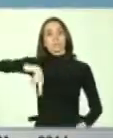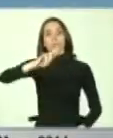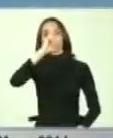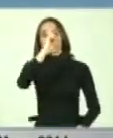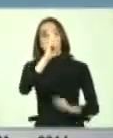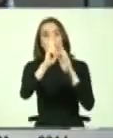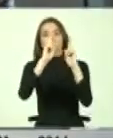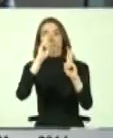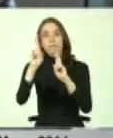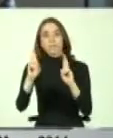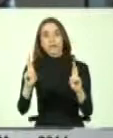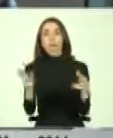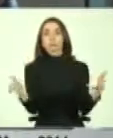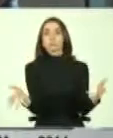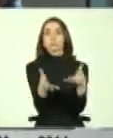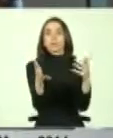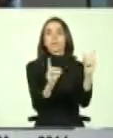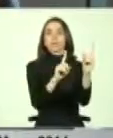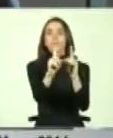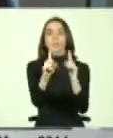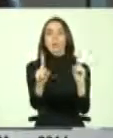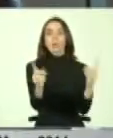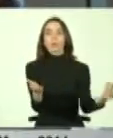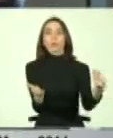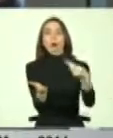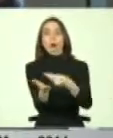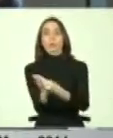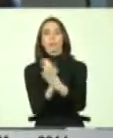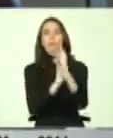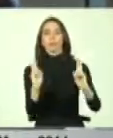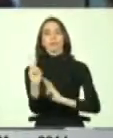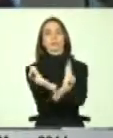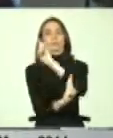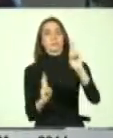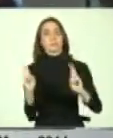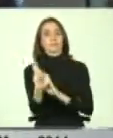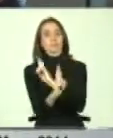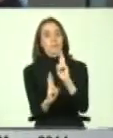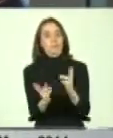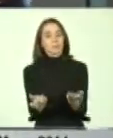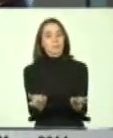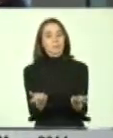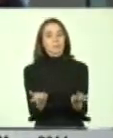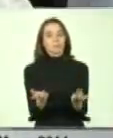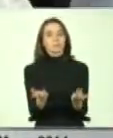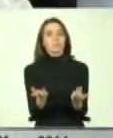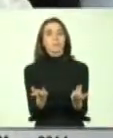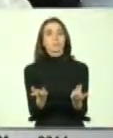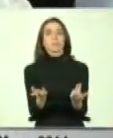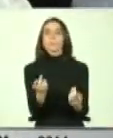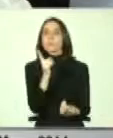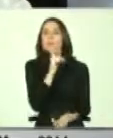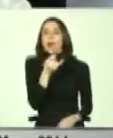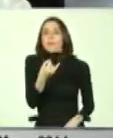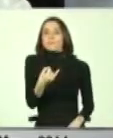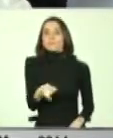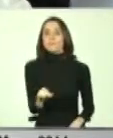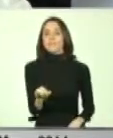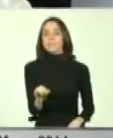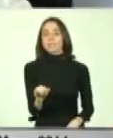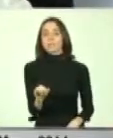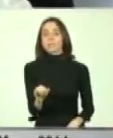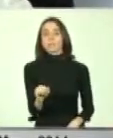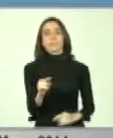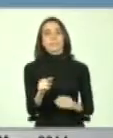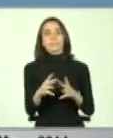a potenciar lo que cada uno le puede aportar a esa convivencia, y vamos finalmente, y yo creo que esa